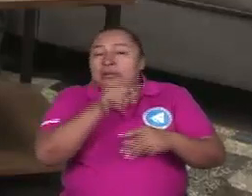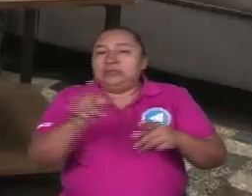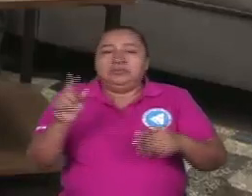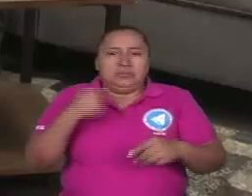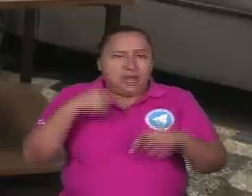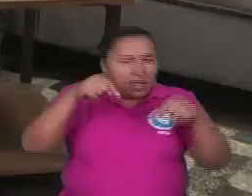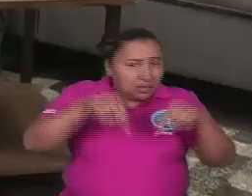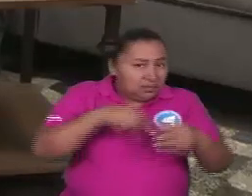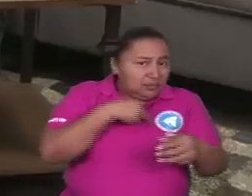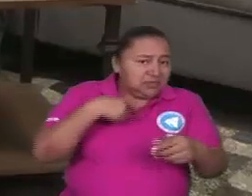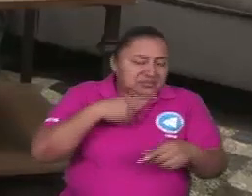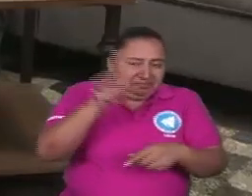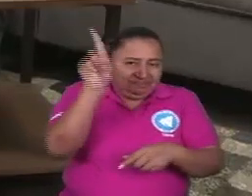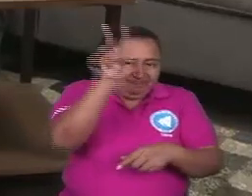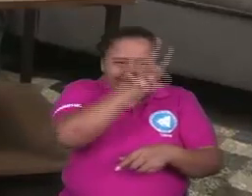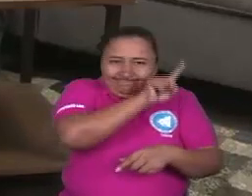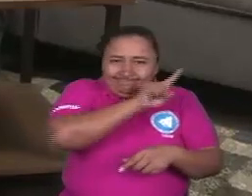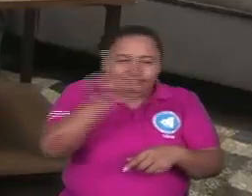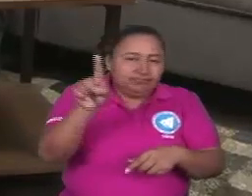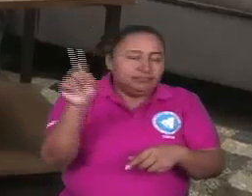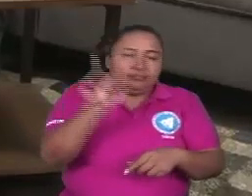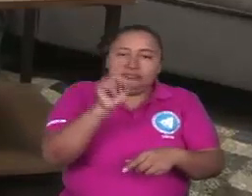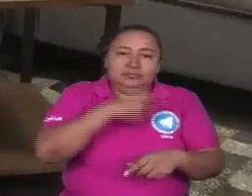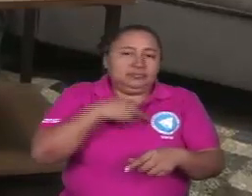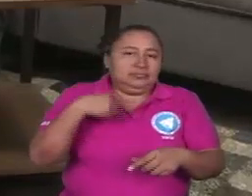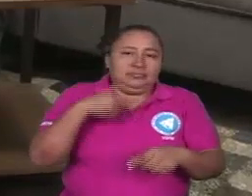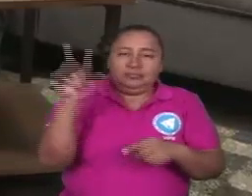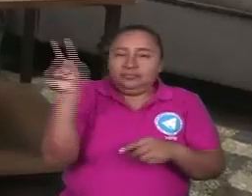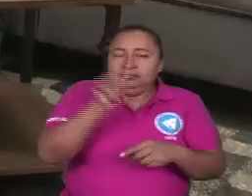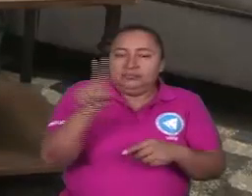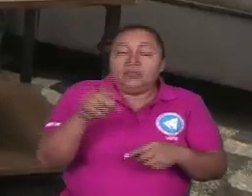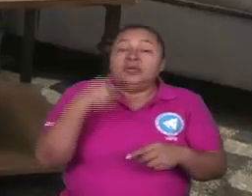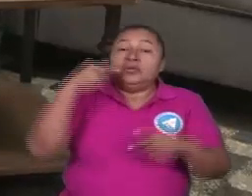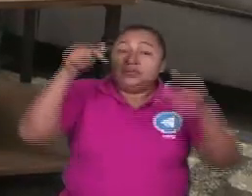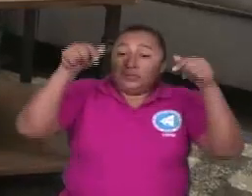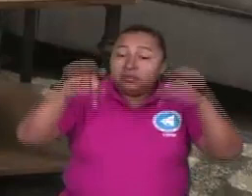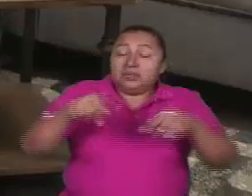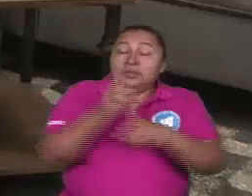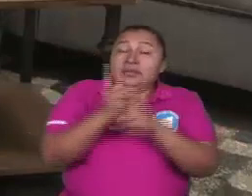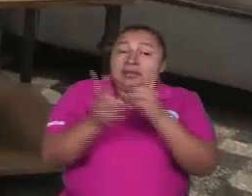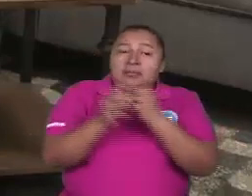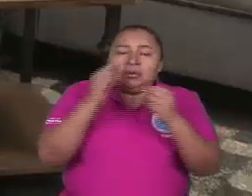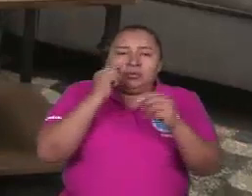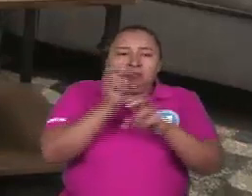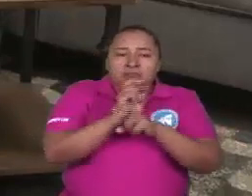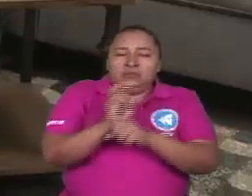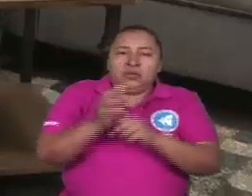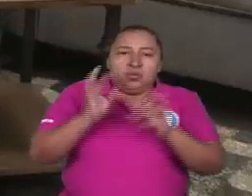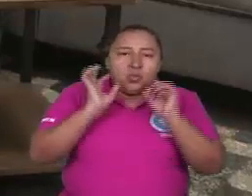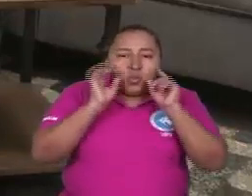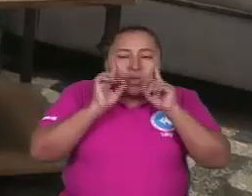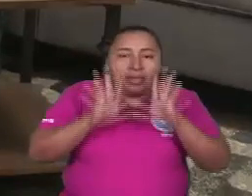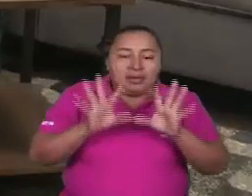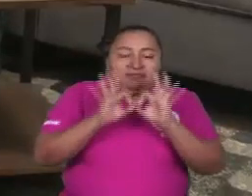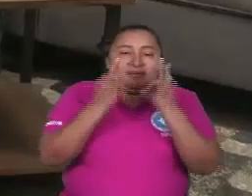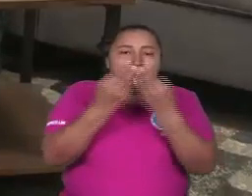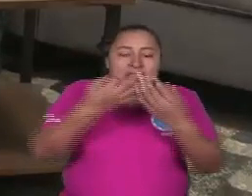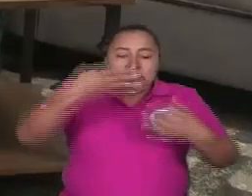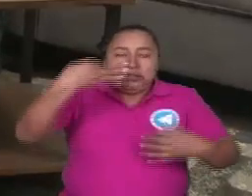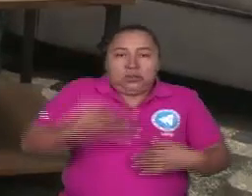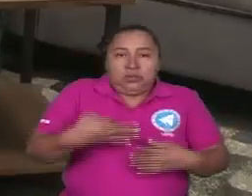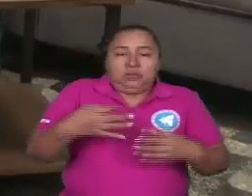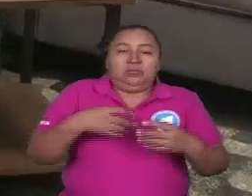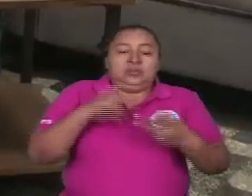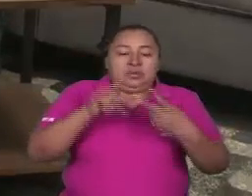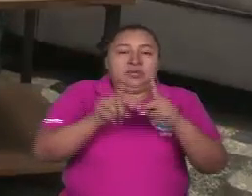no lo van a hacer aquí y no va a volver a pasar ¿verdad? entonces tenemos que por un lado vigilar la seguridad de la familia acá a cada trabajador y dos a